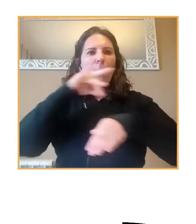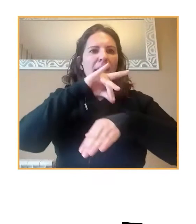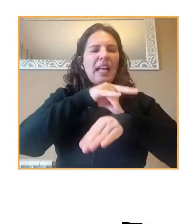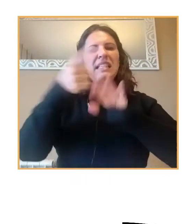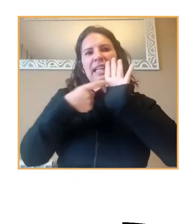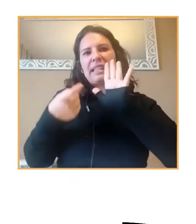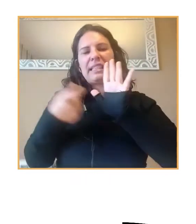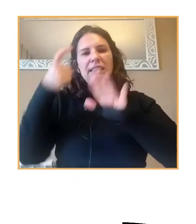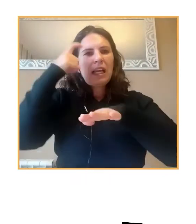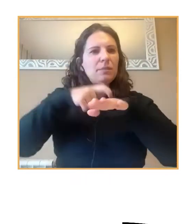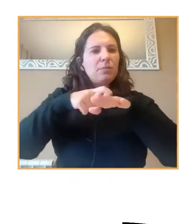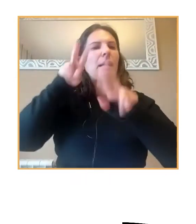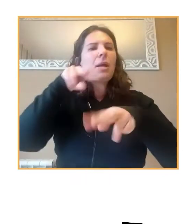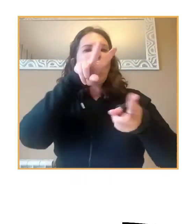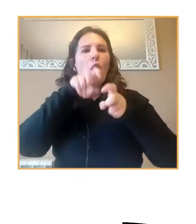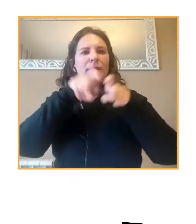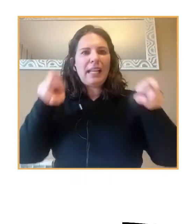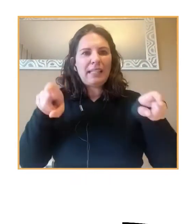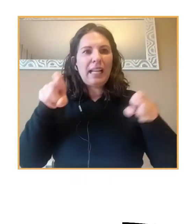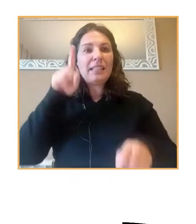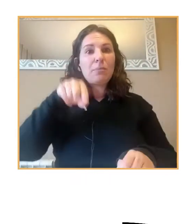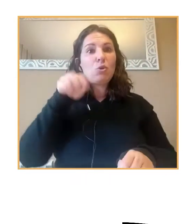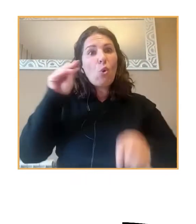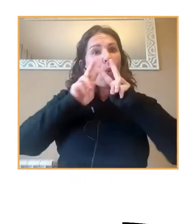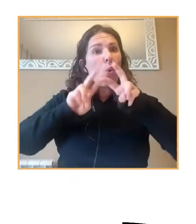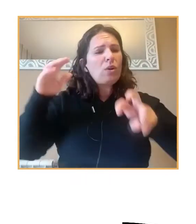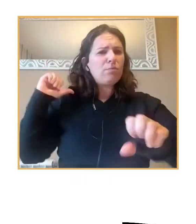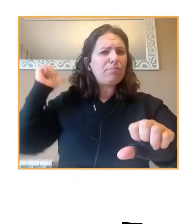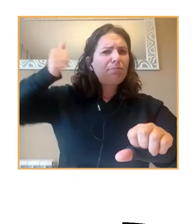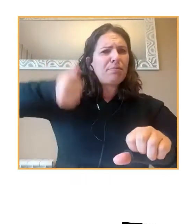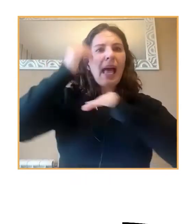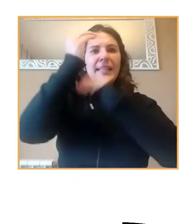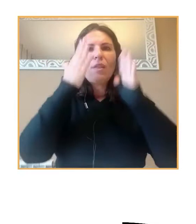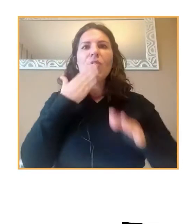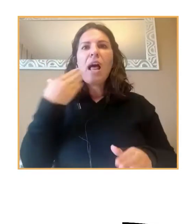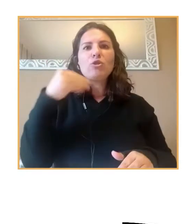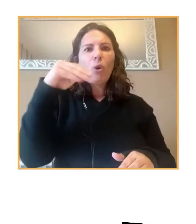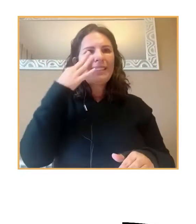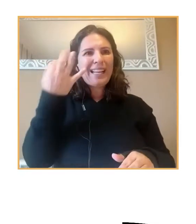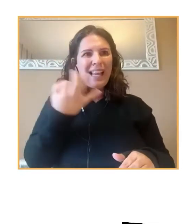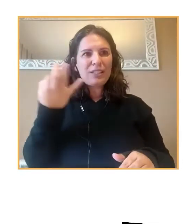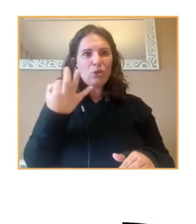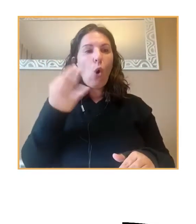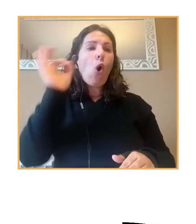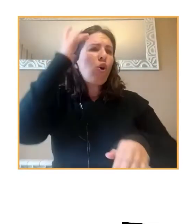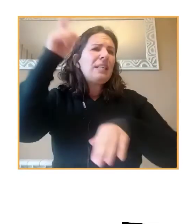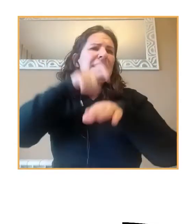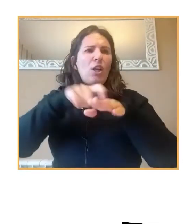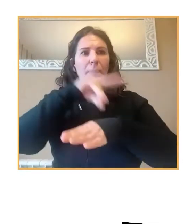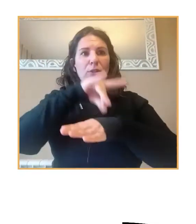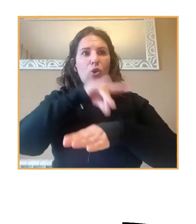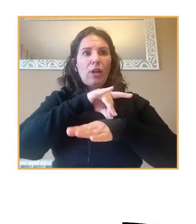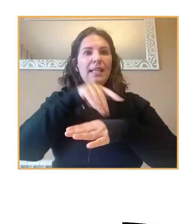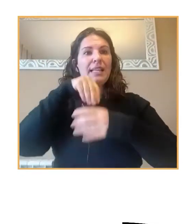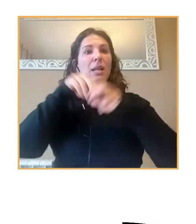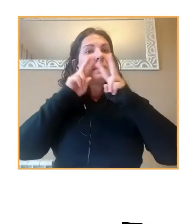enfermeras y obstetras. Su línea de investigación ves desde hace mucho tiempo la atención a los jóvenes en riesgo o con psicopatologías, tanto en investigación